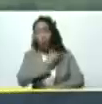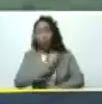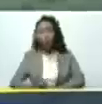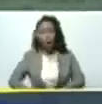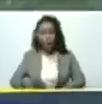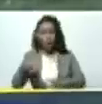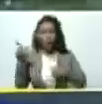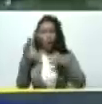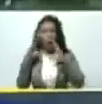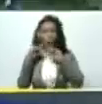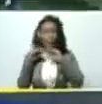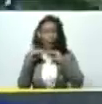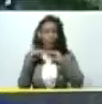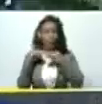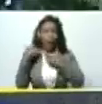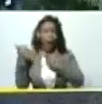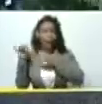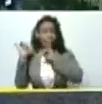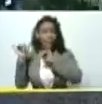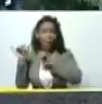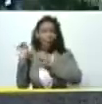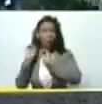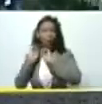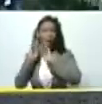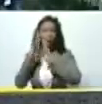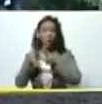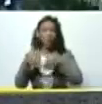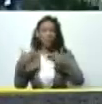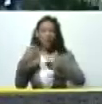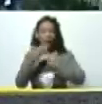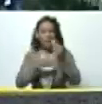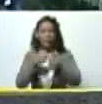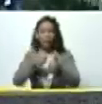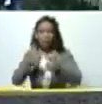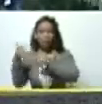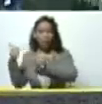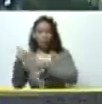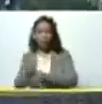hablaíto que sea él el que le cuente qué está haciendo él